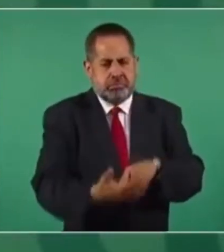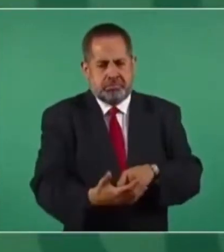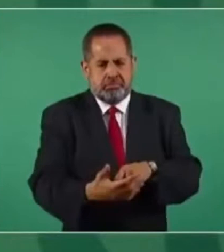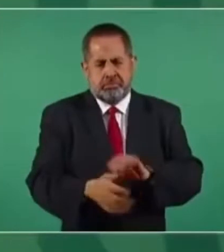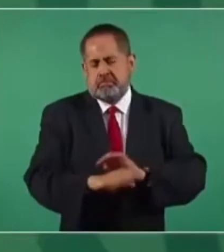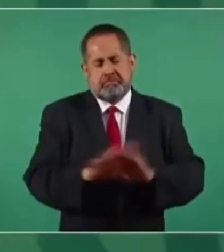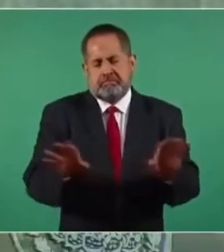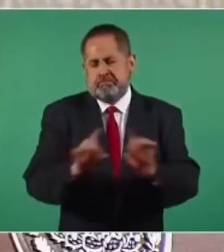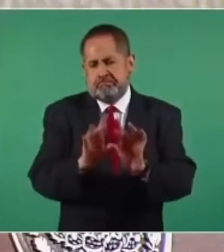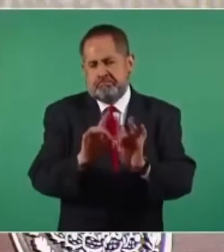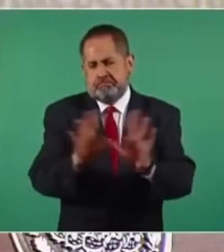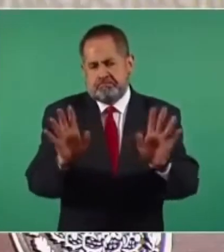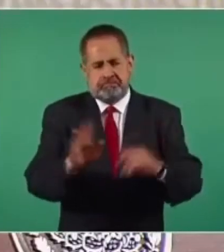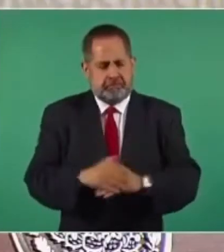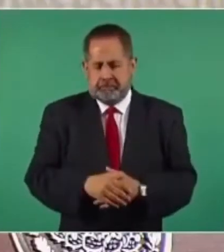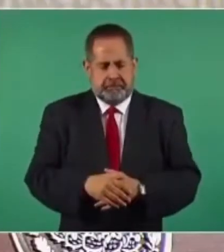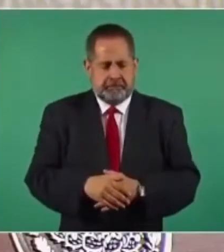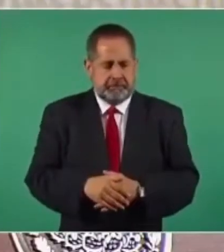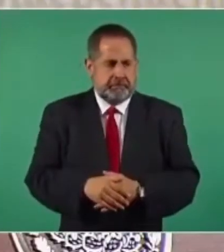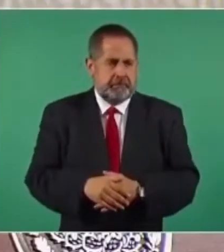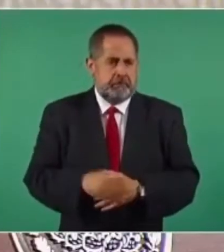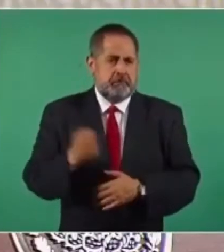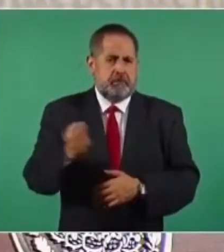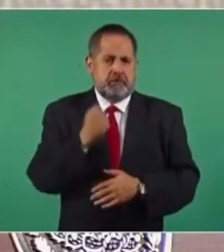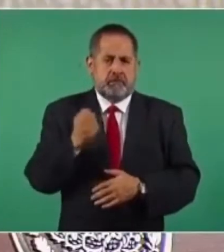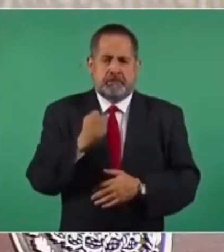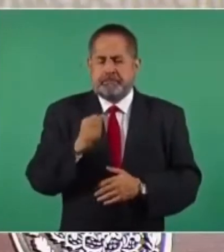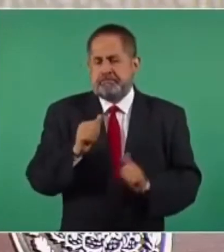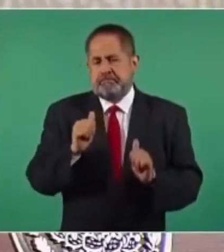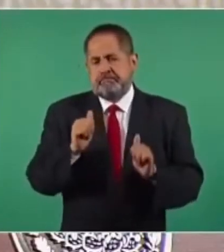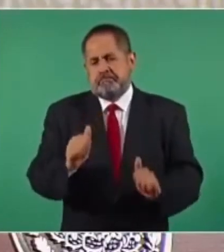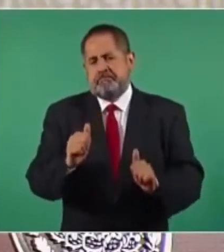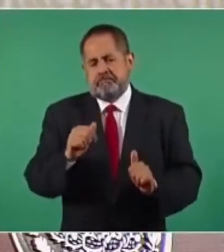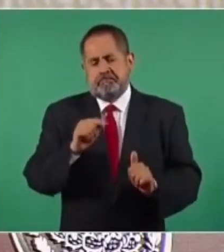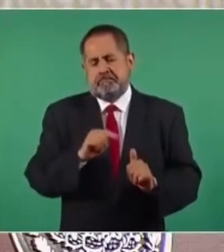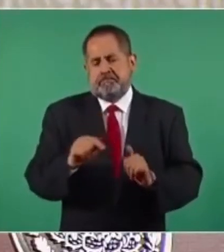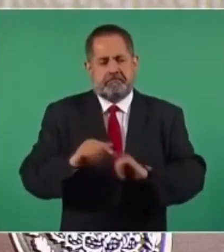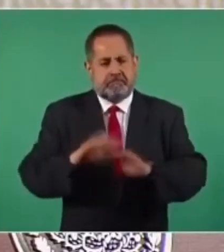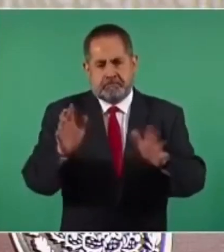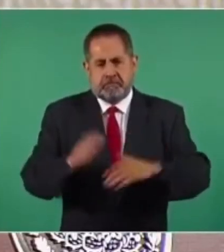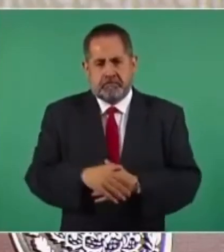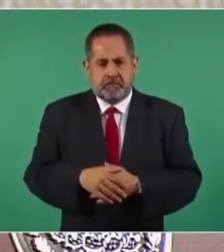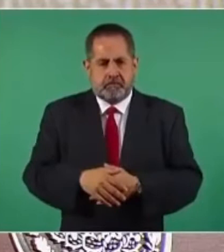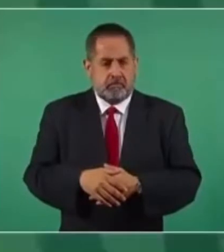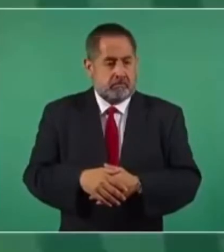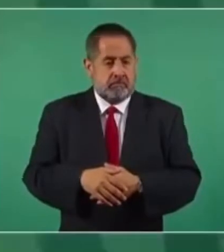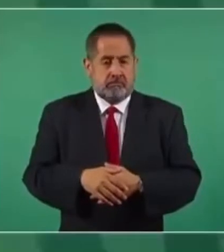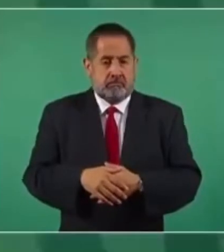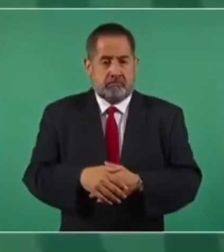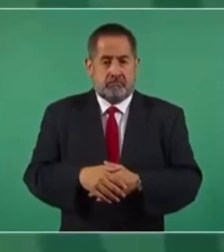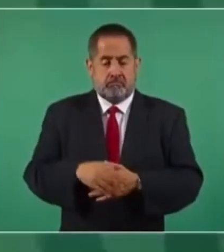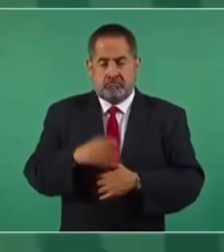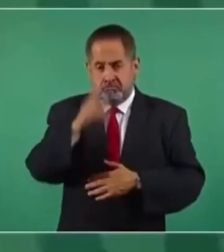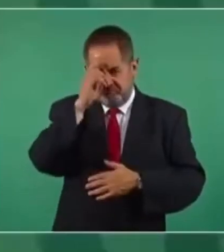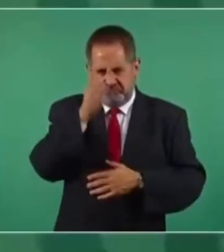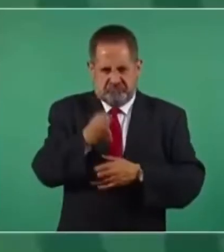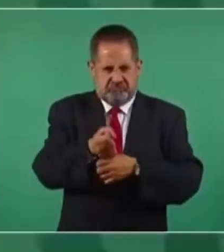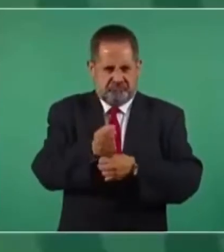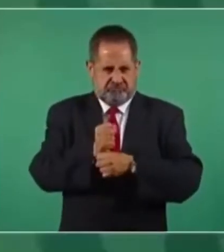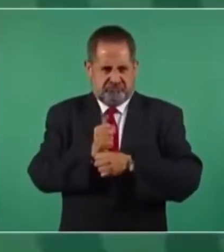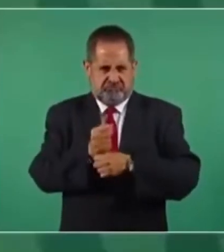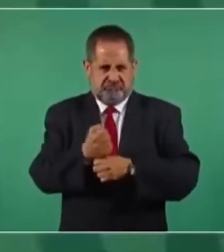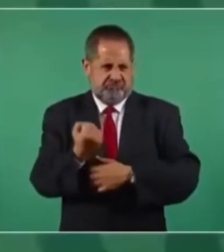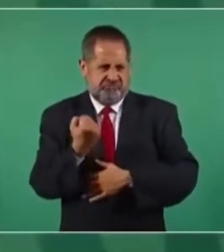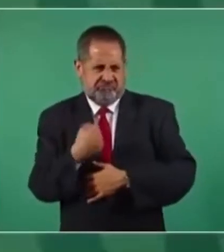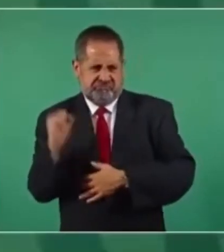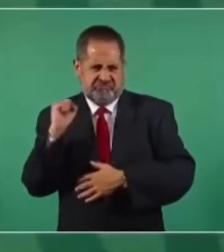Afortunadamente no pasó a mayores, muy buenos los pilotos, muy